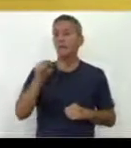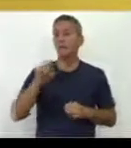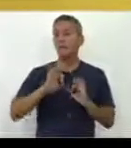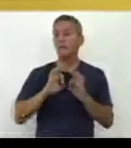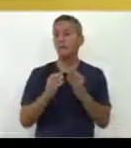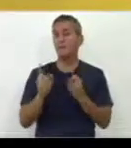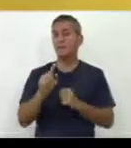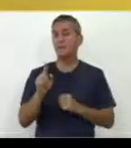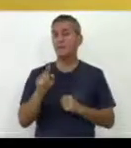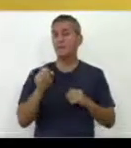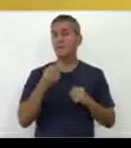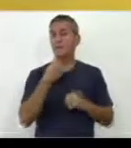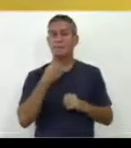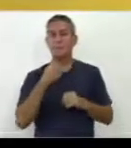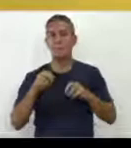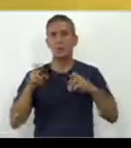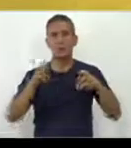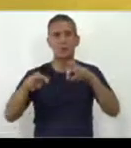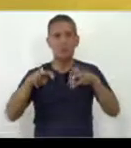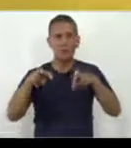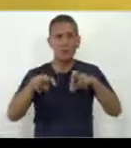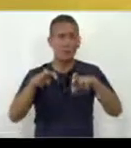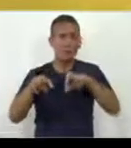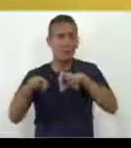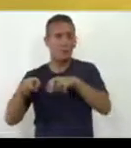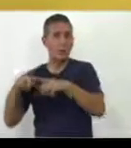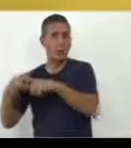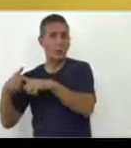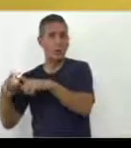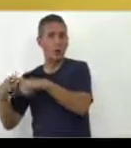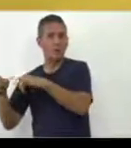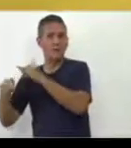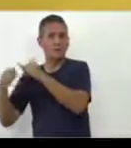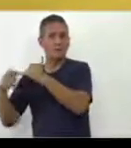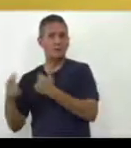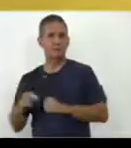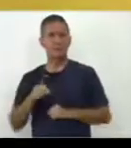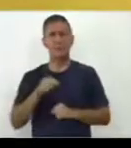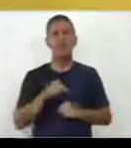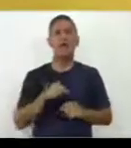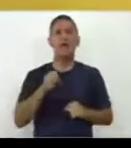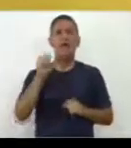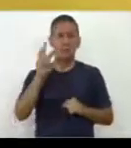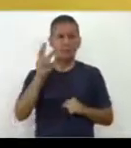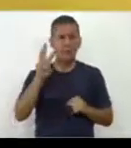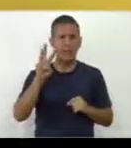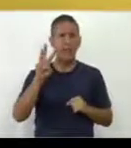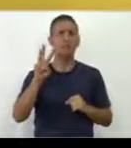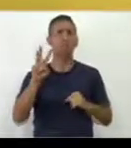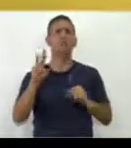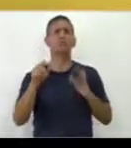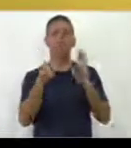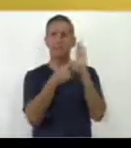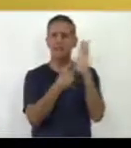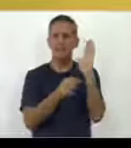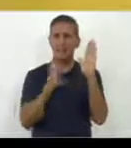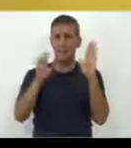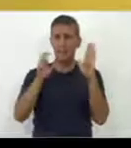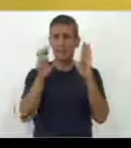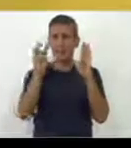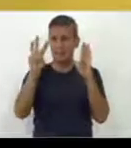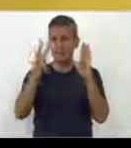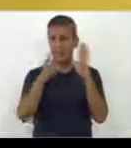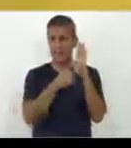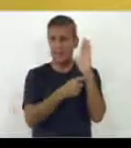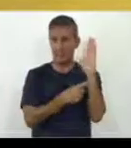audiovisuales que tienen. Entonces, a partir de estos tres elementos, yo quiero poner algunos ejemplos que